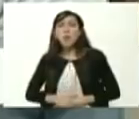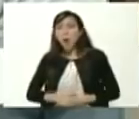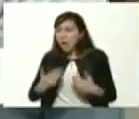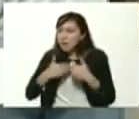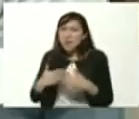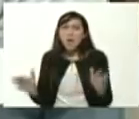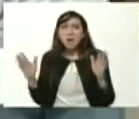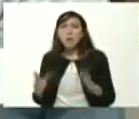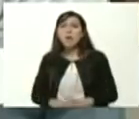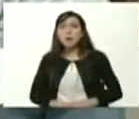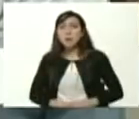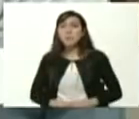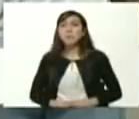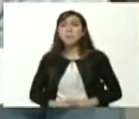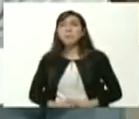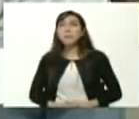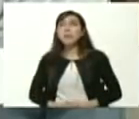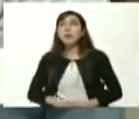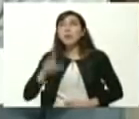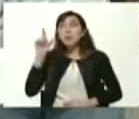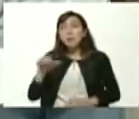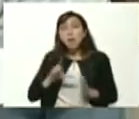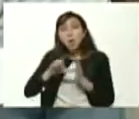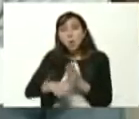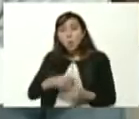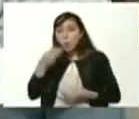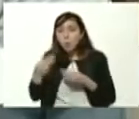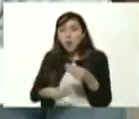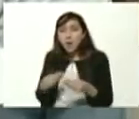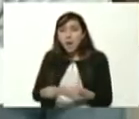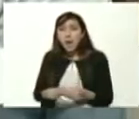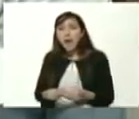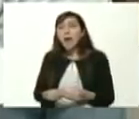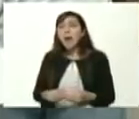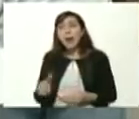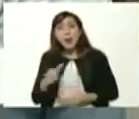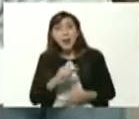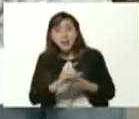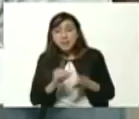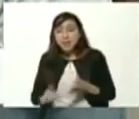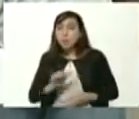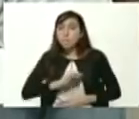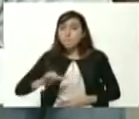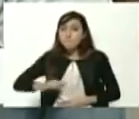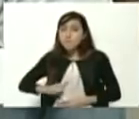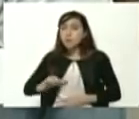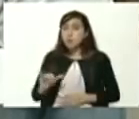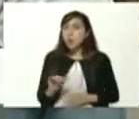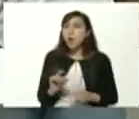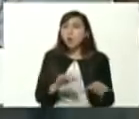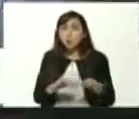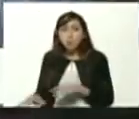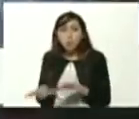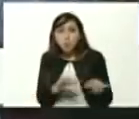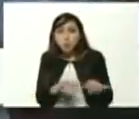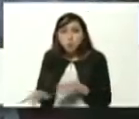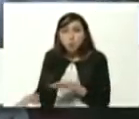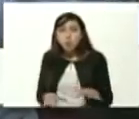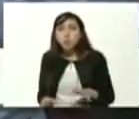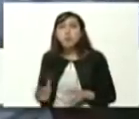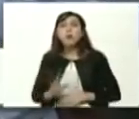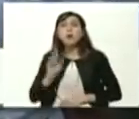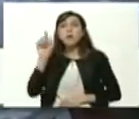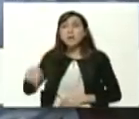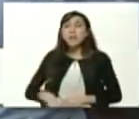su cuenta dentro de la página luego se procede a cargar los datos personales del estudiante de bachiller luego los